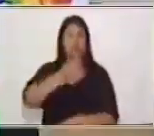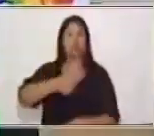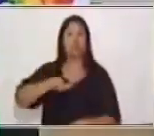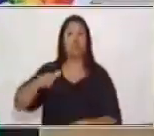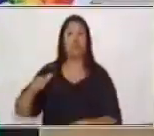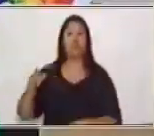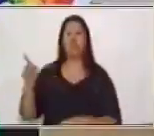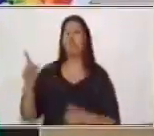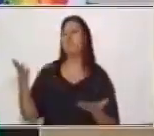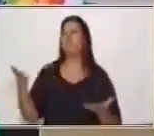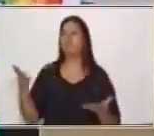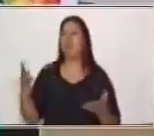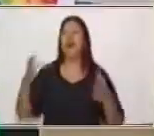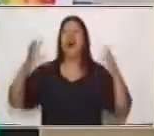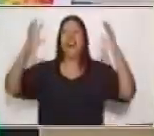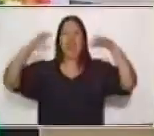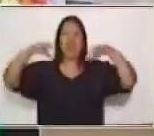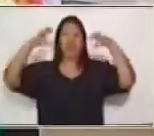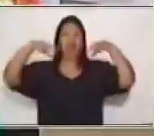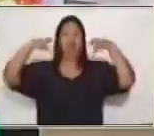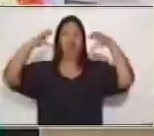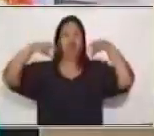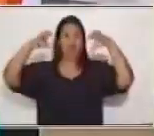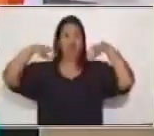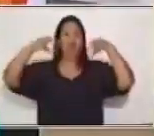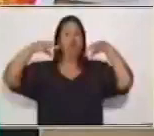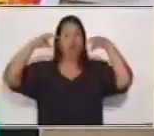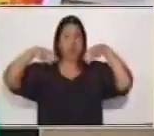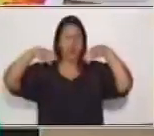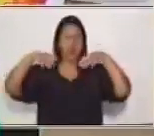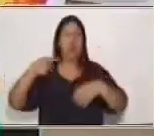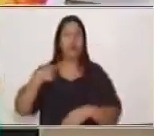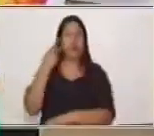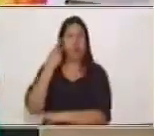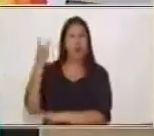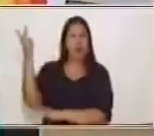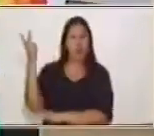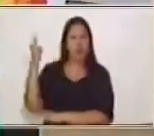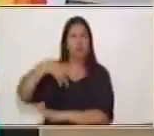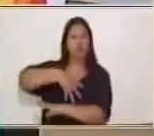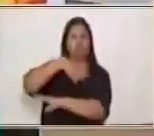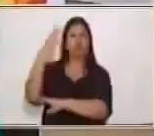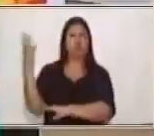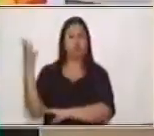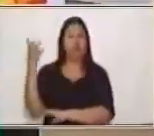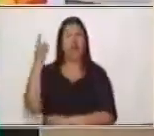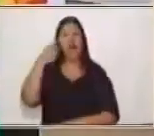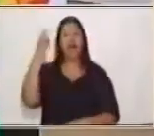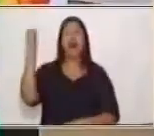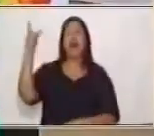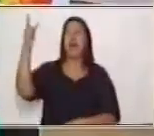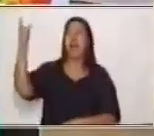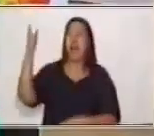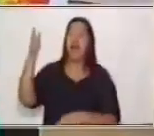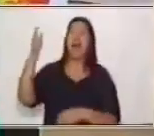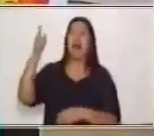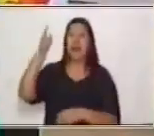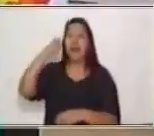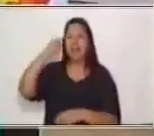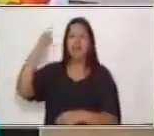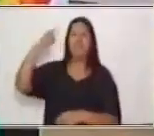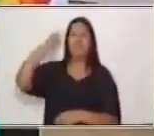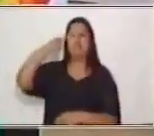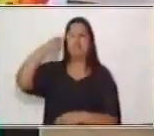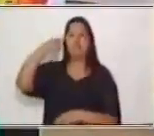lluvia, verdad. Entonces, cuando yo veo un arco iris, posiblemente piense en la lluvia, porque sabemos que el arco iris sale